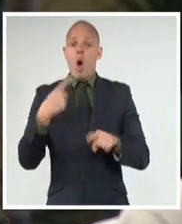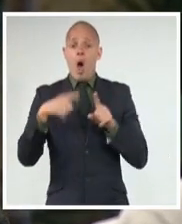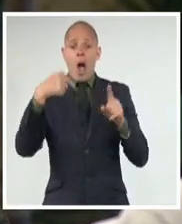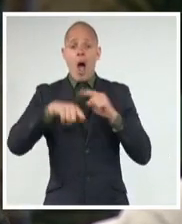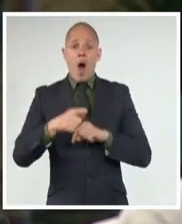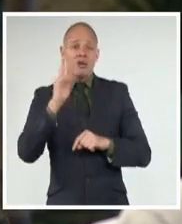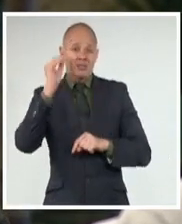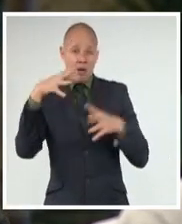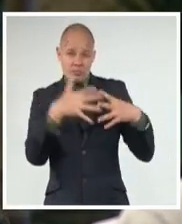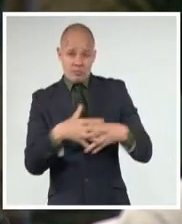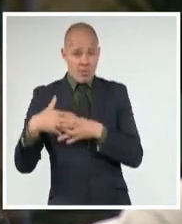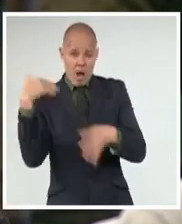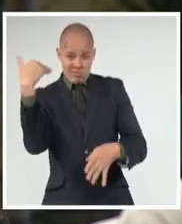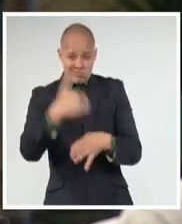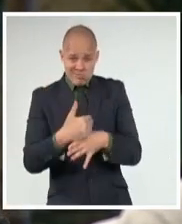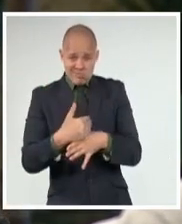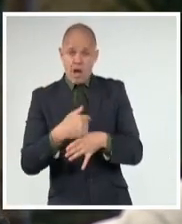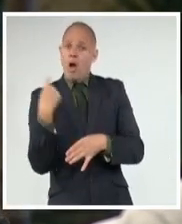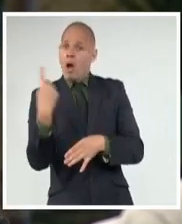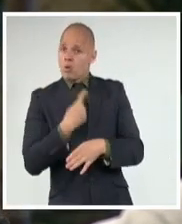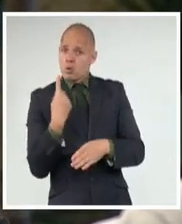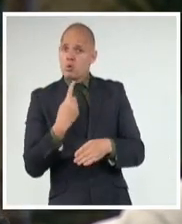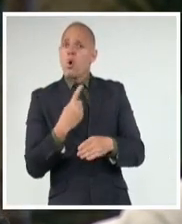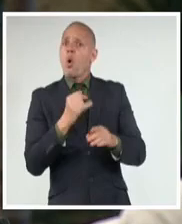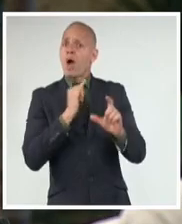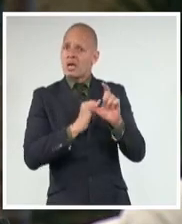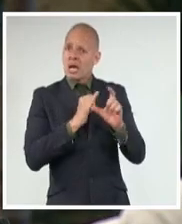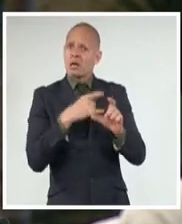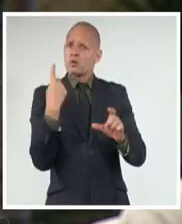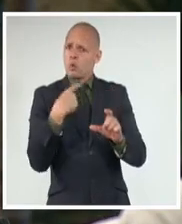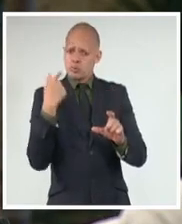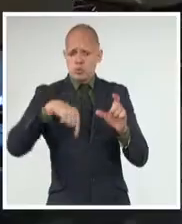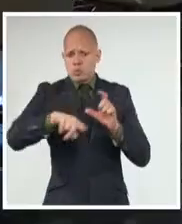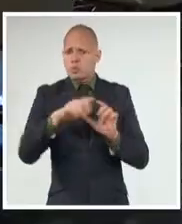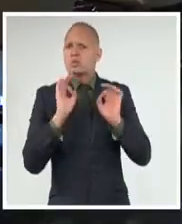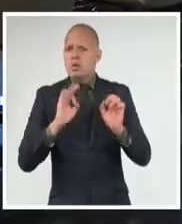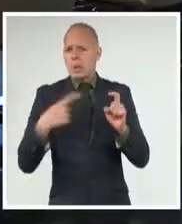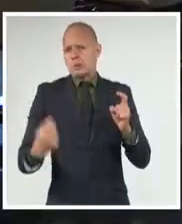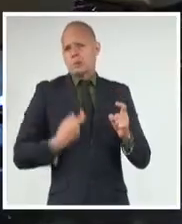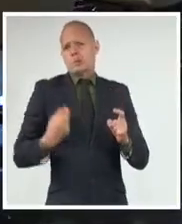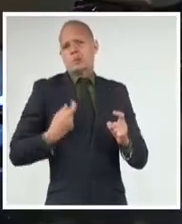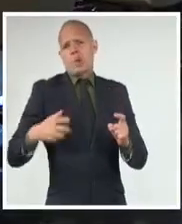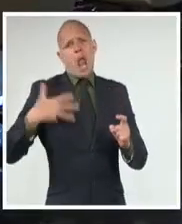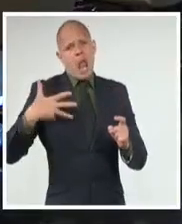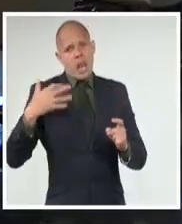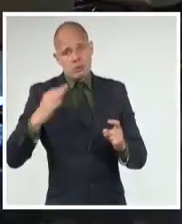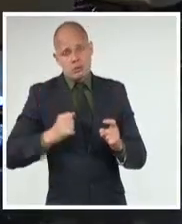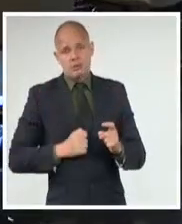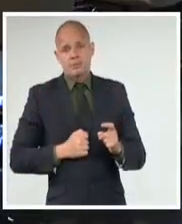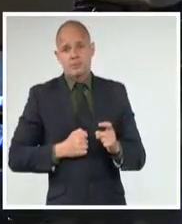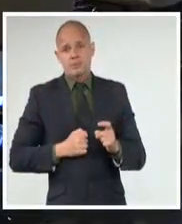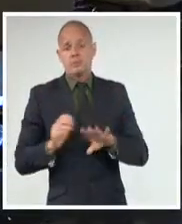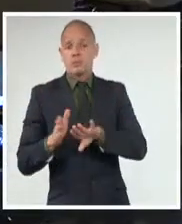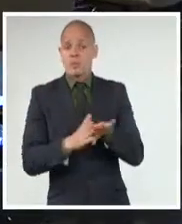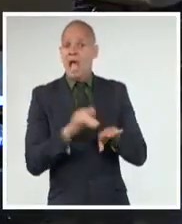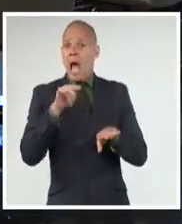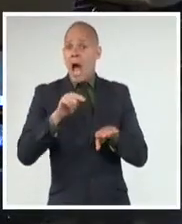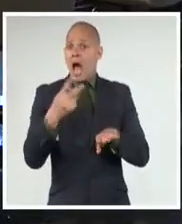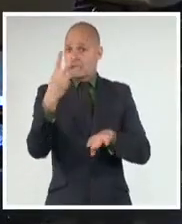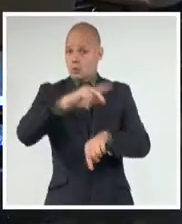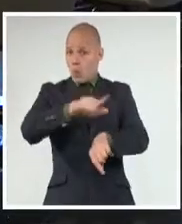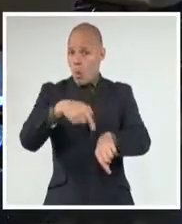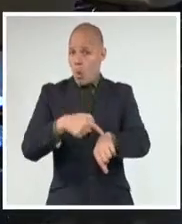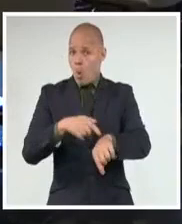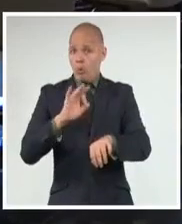ha sido alguna de las tareas que el Consejo ha desarrollado en la arena social. Durante más de tres horas de diálogo sincero y fraterno,